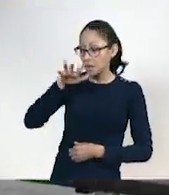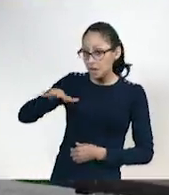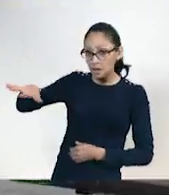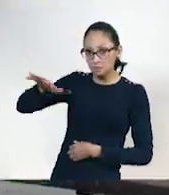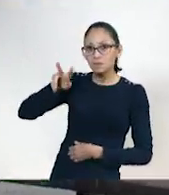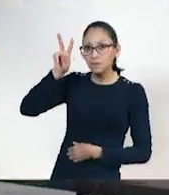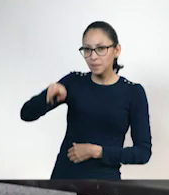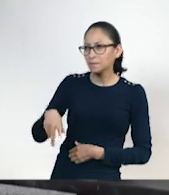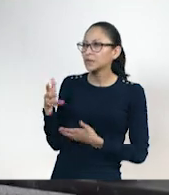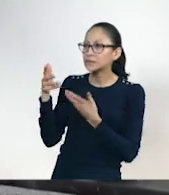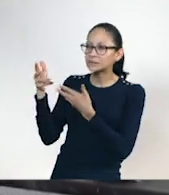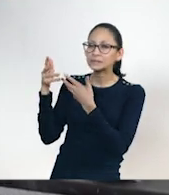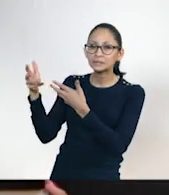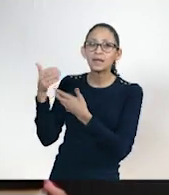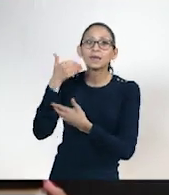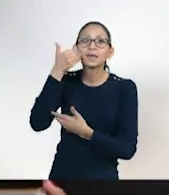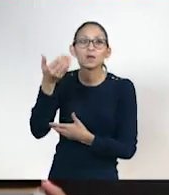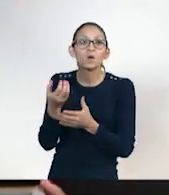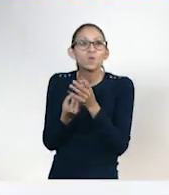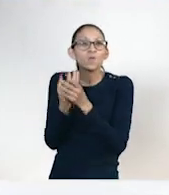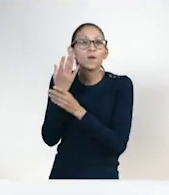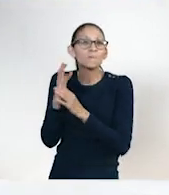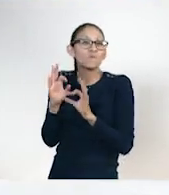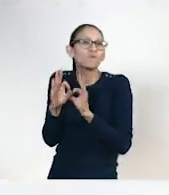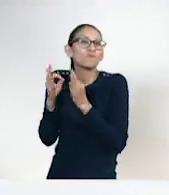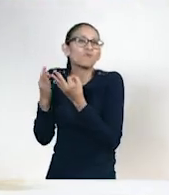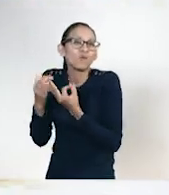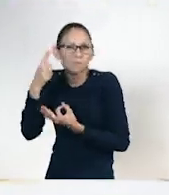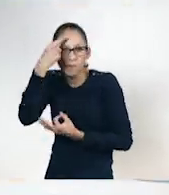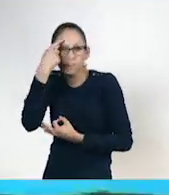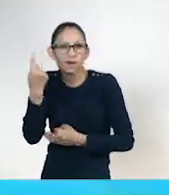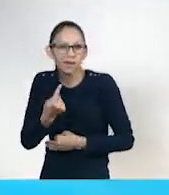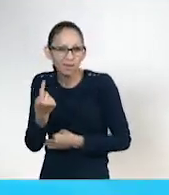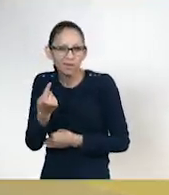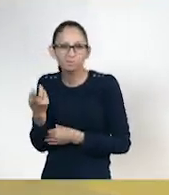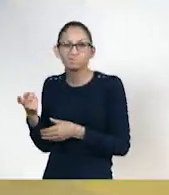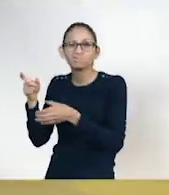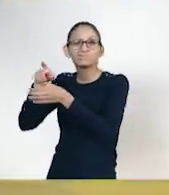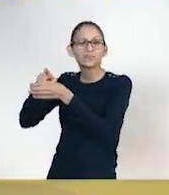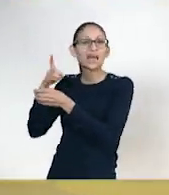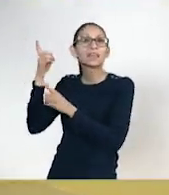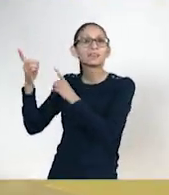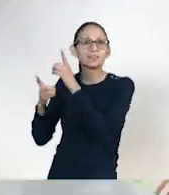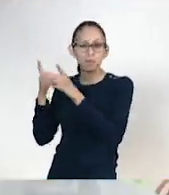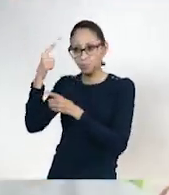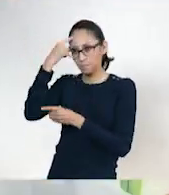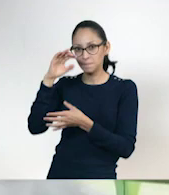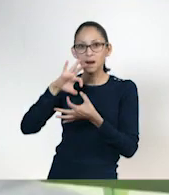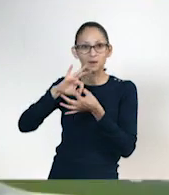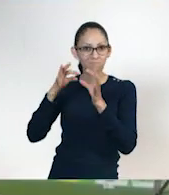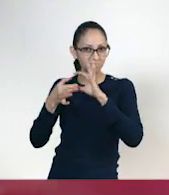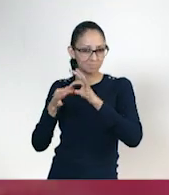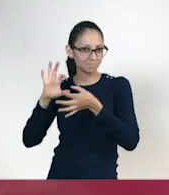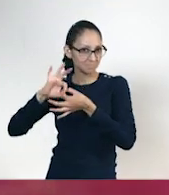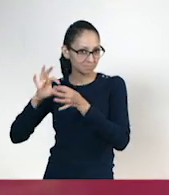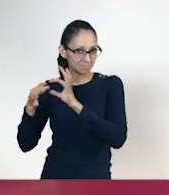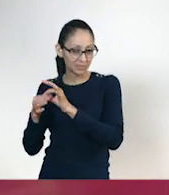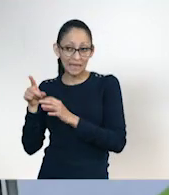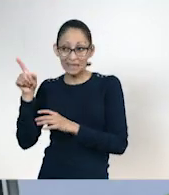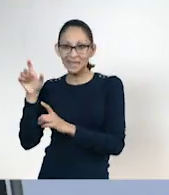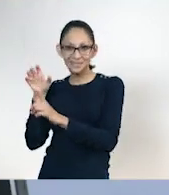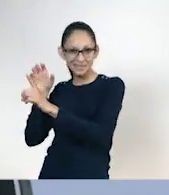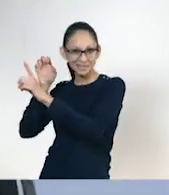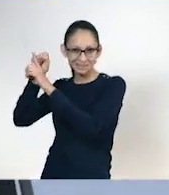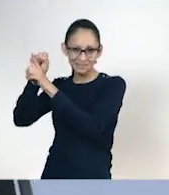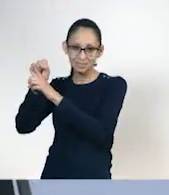vemos la llegada de una nueva era que incluirá, como pocas veces, los ciclos paralímpicos que nos llevarán a la cima